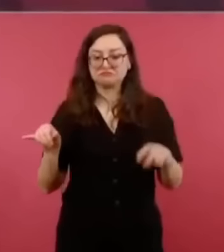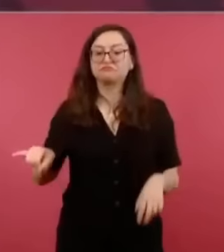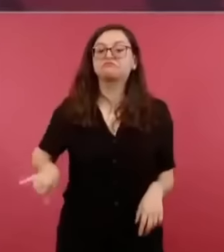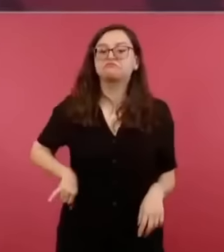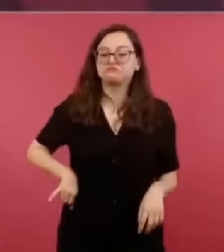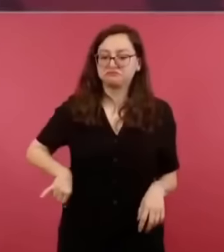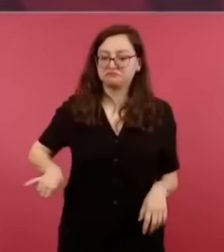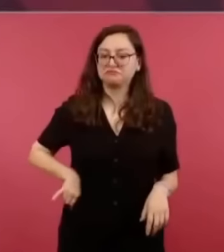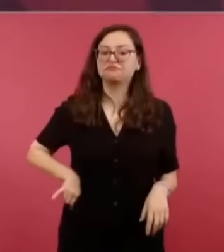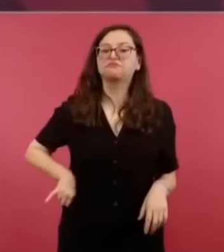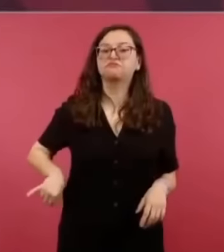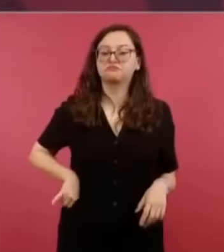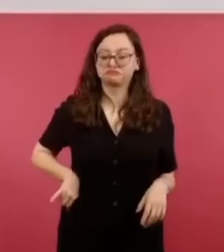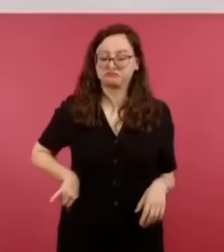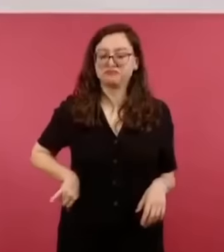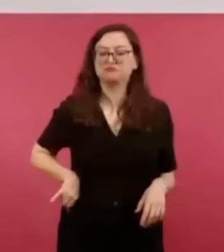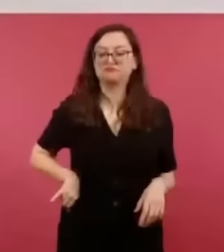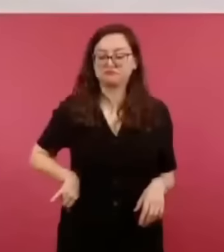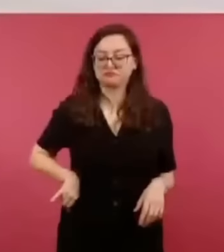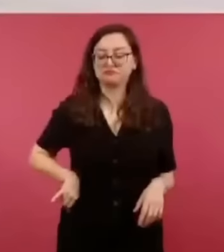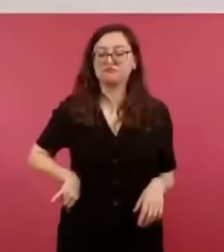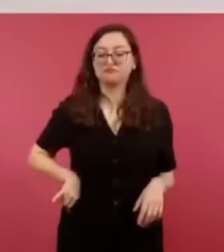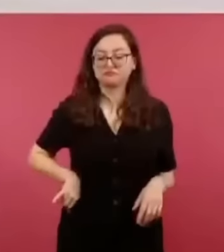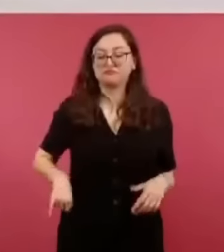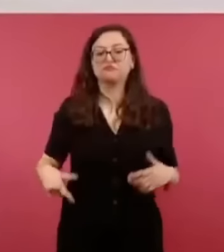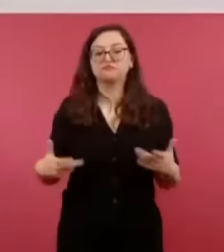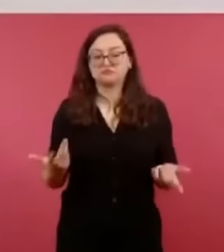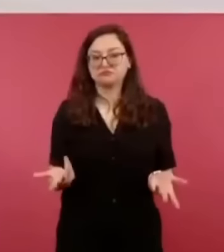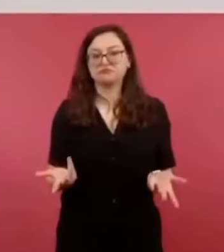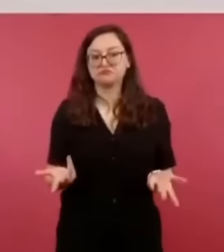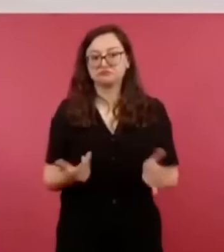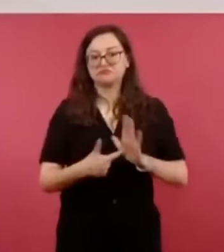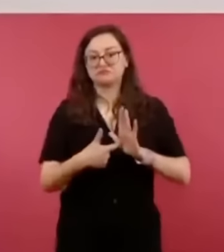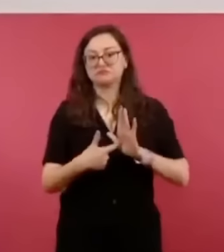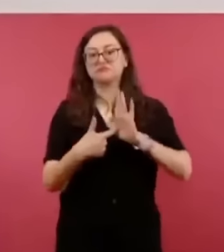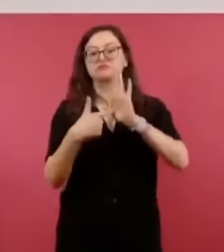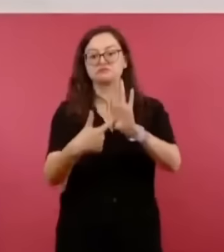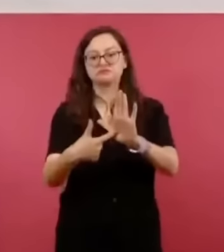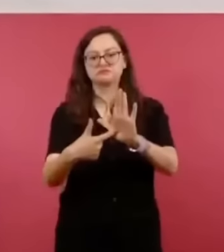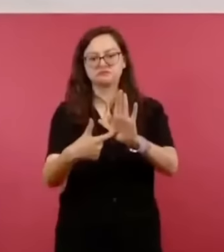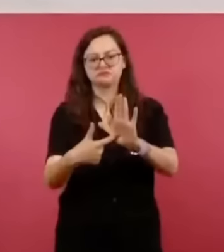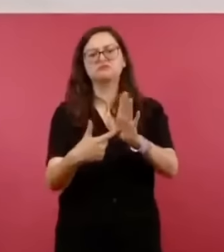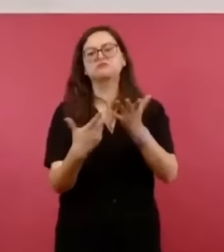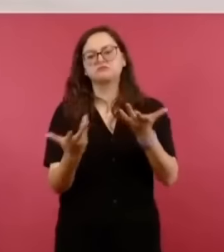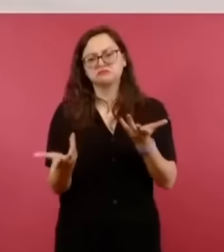nada más cuidar, no dañar